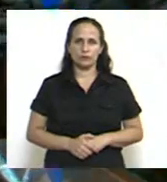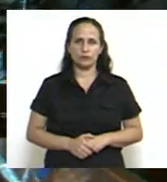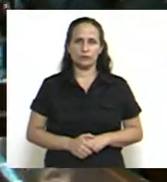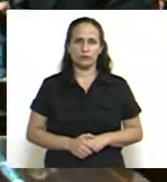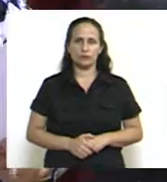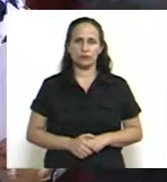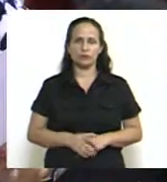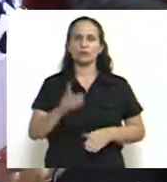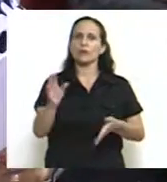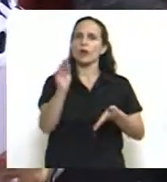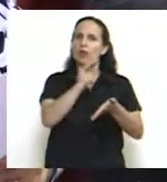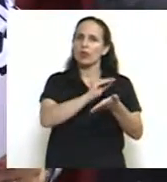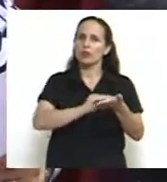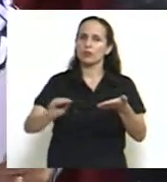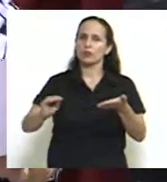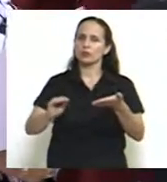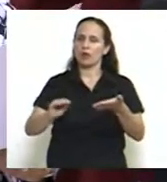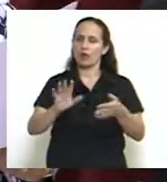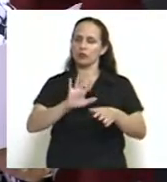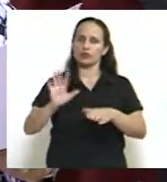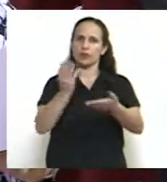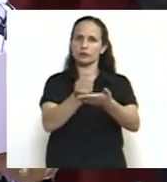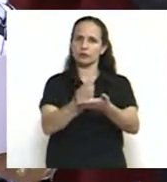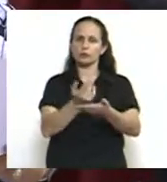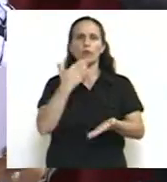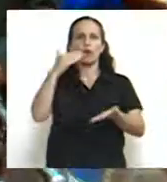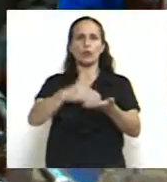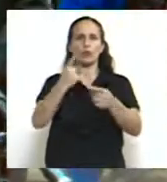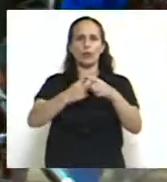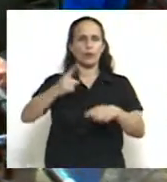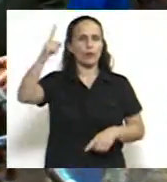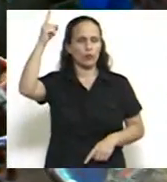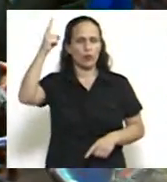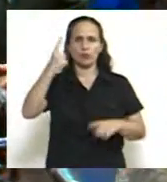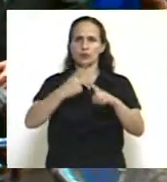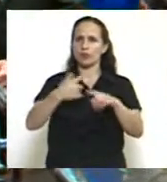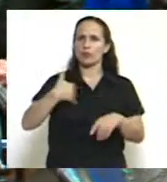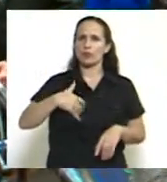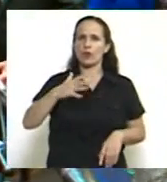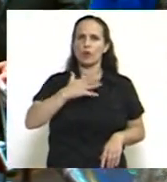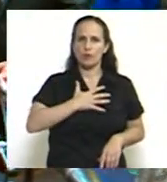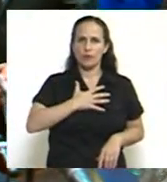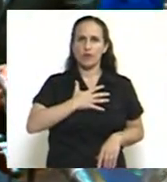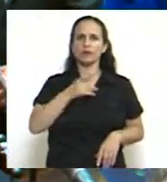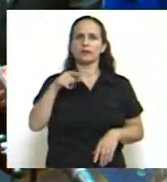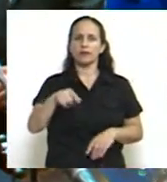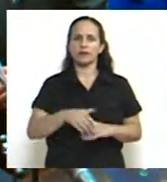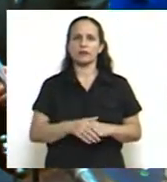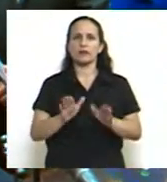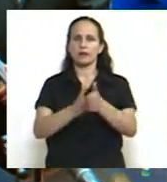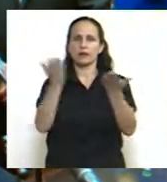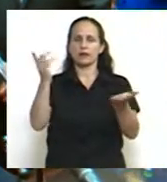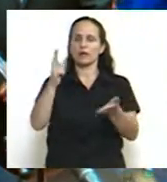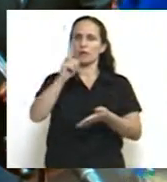Señores diputados electos, juráis por Dios, por la patria y estos santos evangelios,